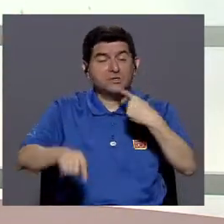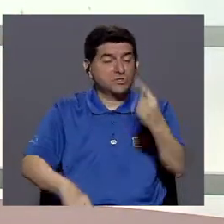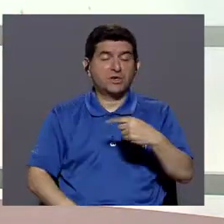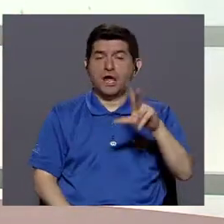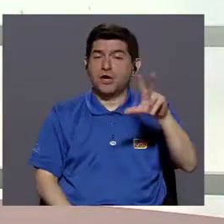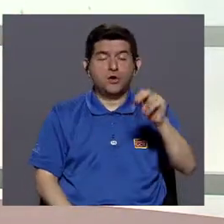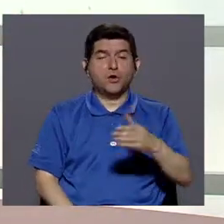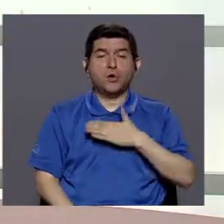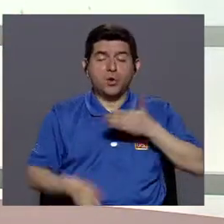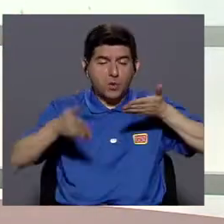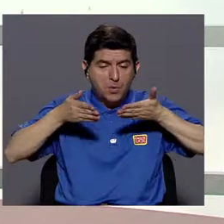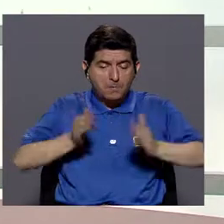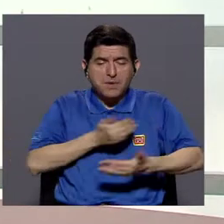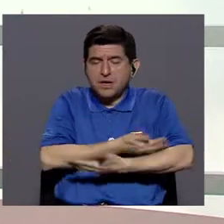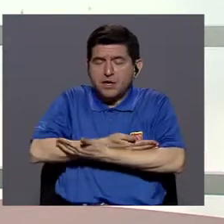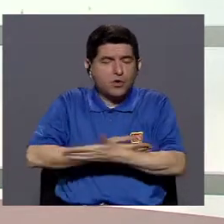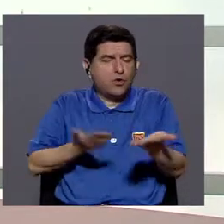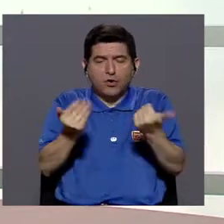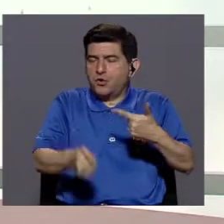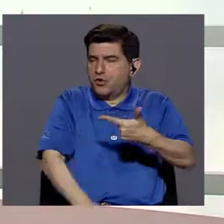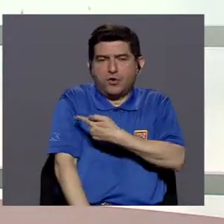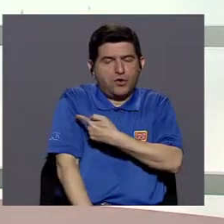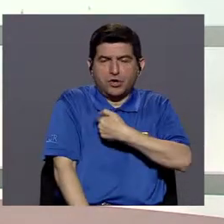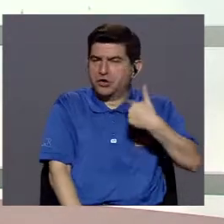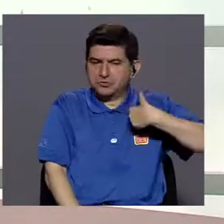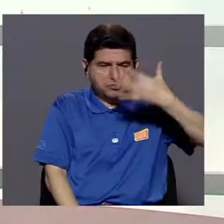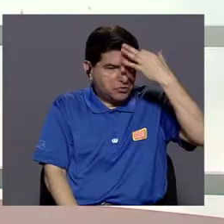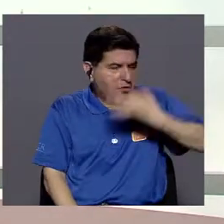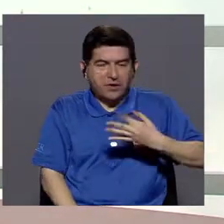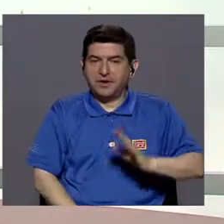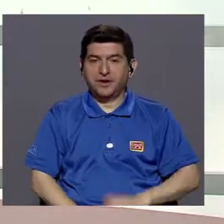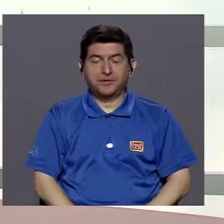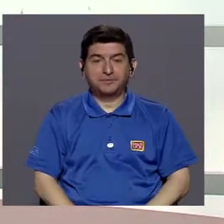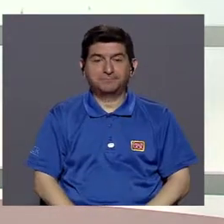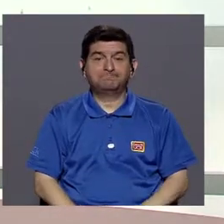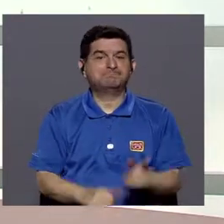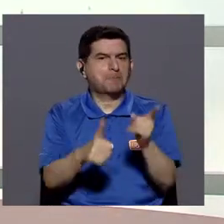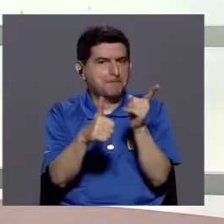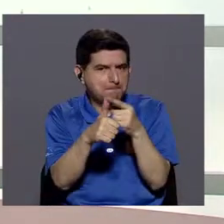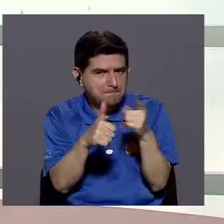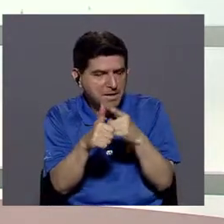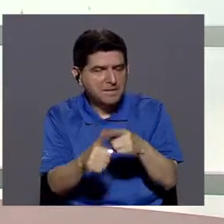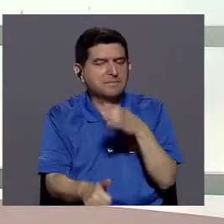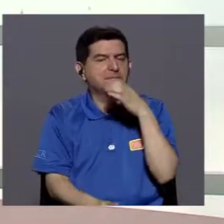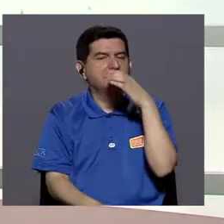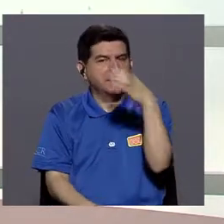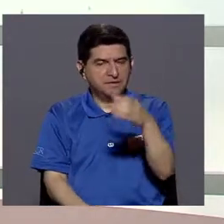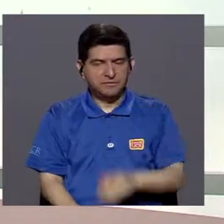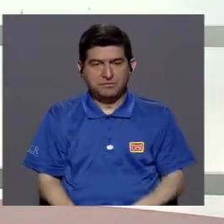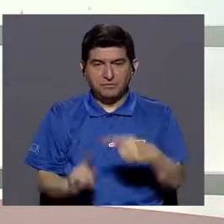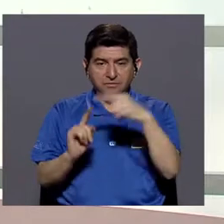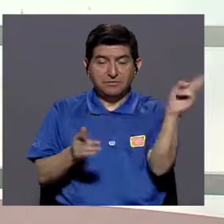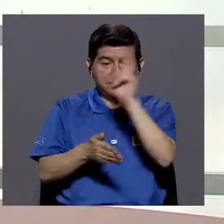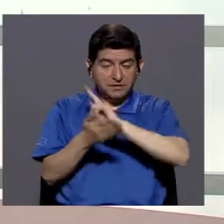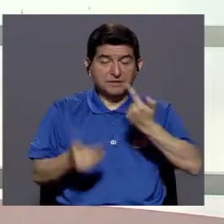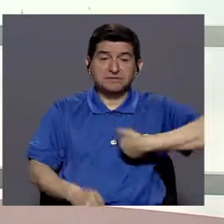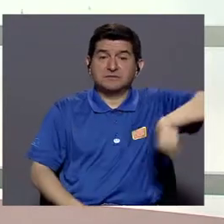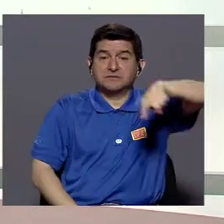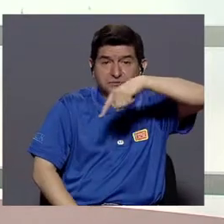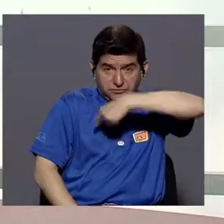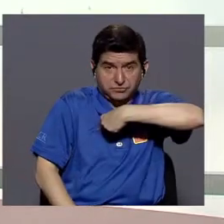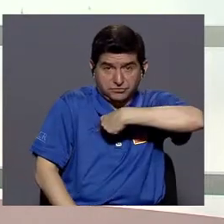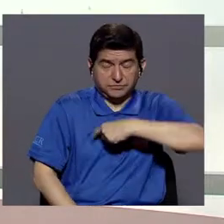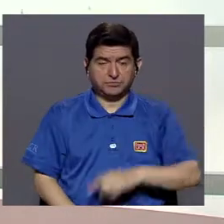diga, no, es que yo, mi hijo recién nacido, no quiero vacunarlo porque yo no creo en eso. Entonces, lo primero que hay que recomendar y desde la universidad, eso es lo que nosotros,